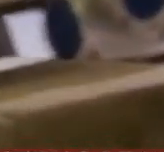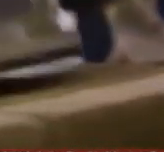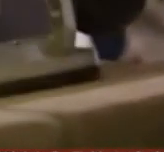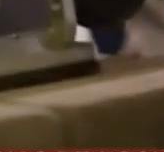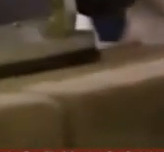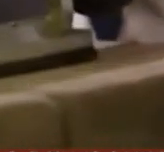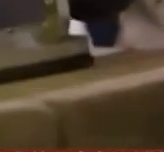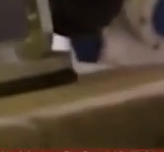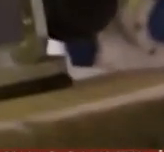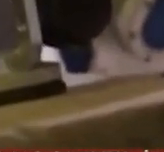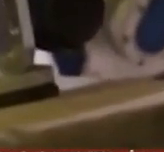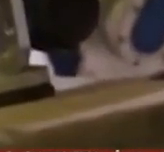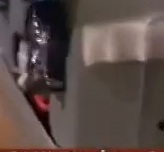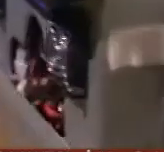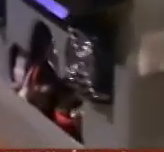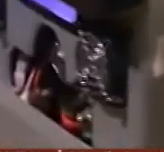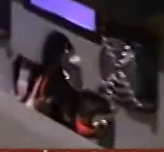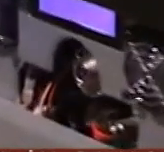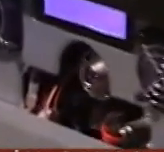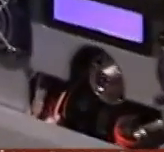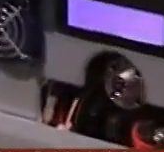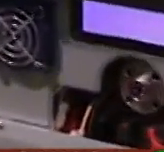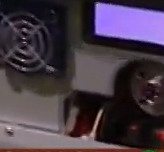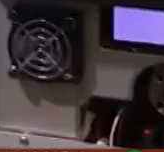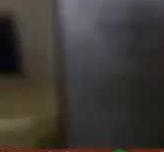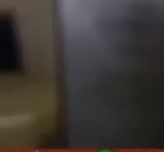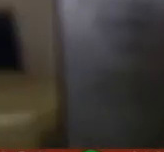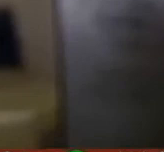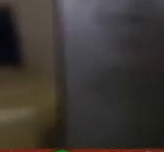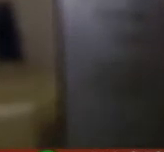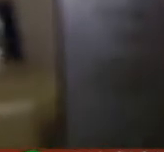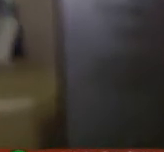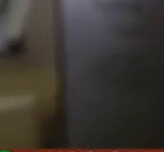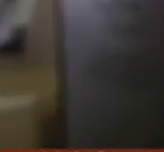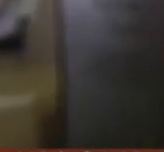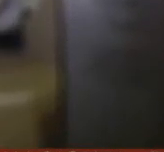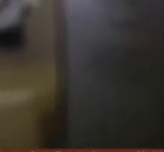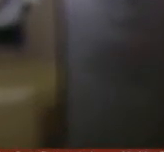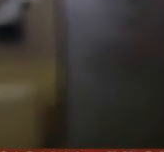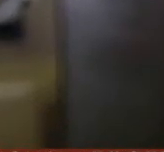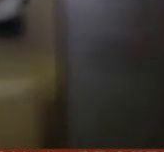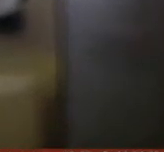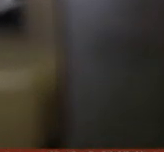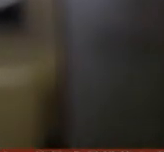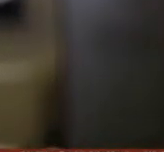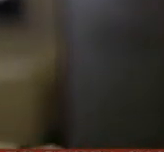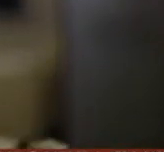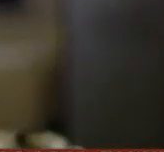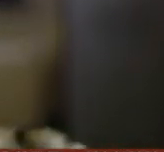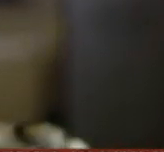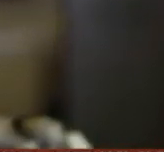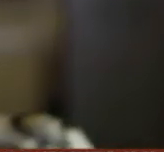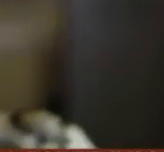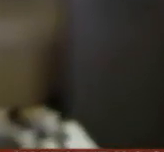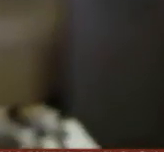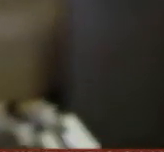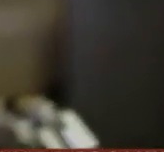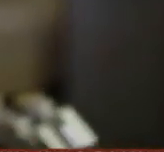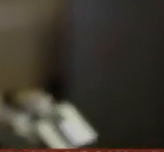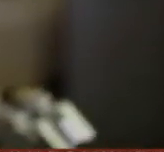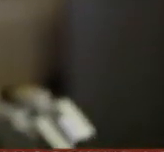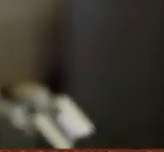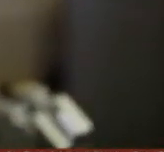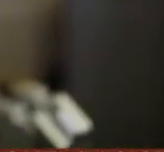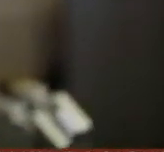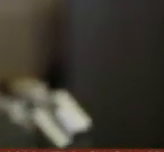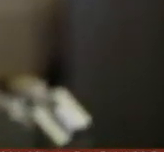futuro. Este prototipo de humanoide fue creado hace 12 años, pero hasta hoy se da a conocer al mundo. Con 80